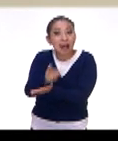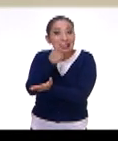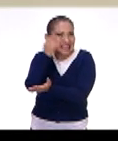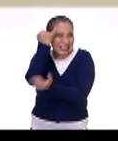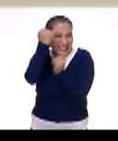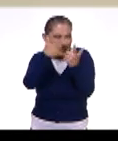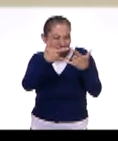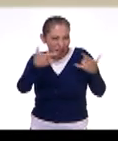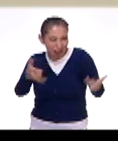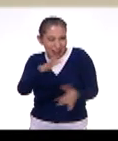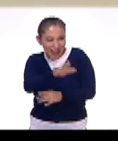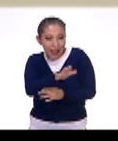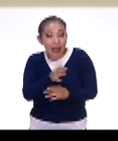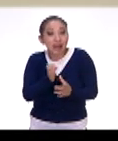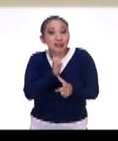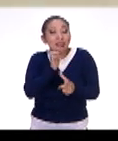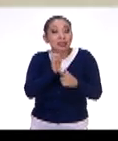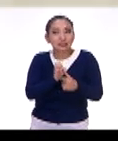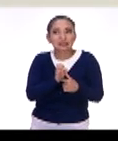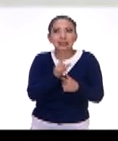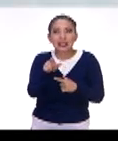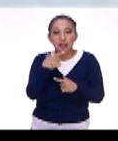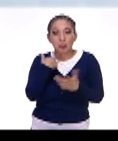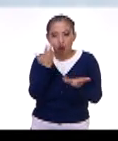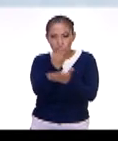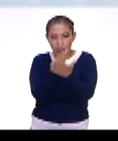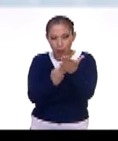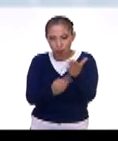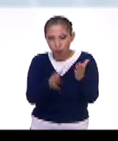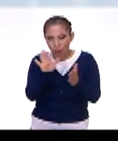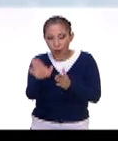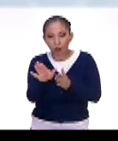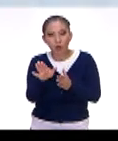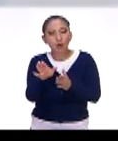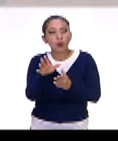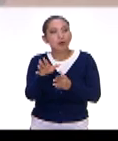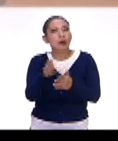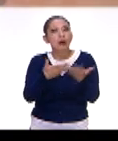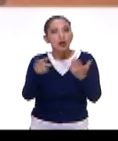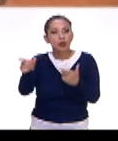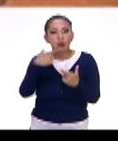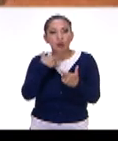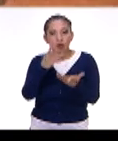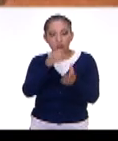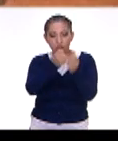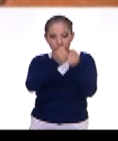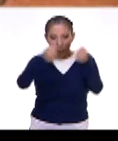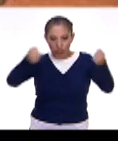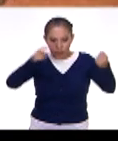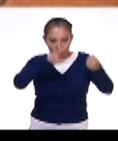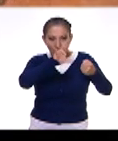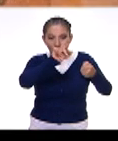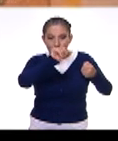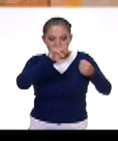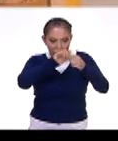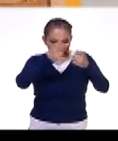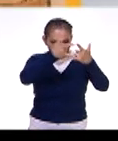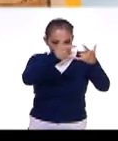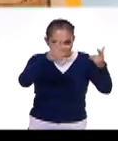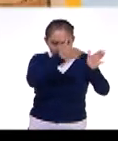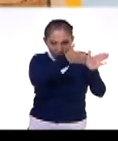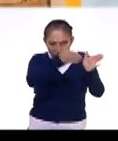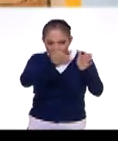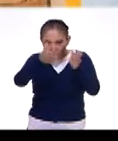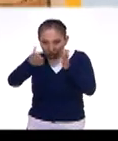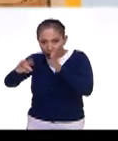a partir de eso, y de unas ilustraciones de un códice, se va narrando cómo es que